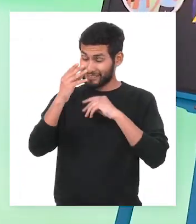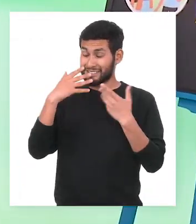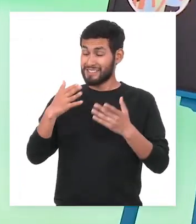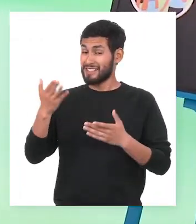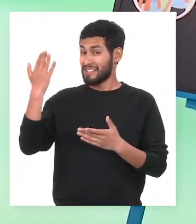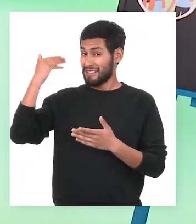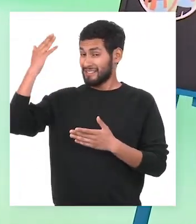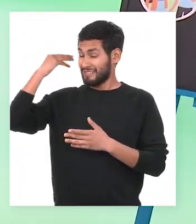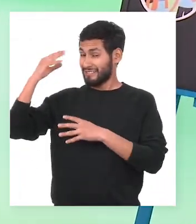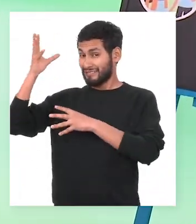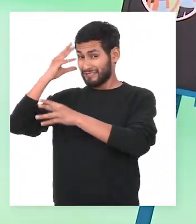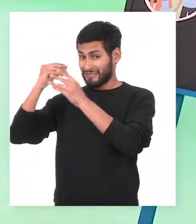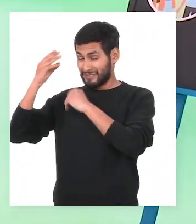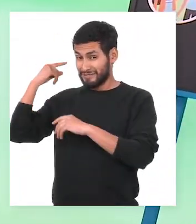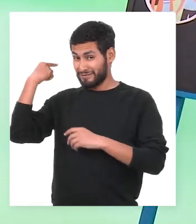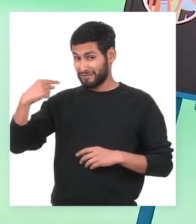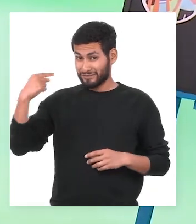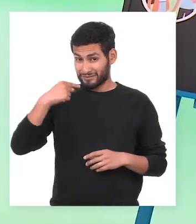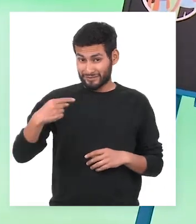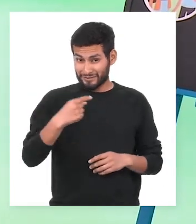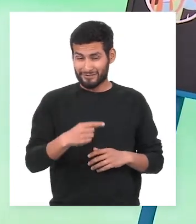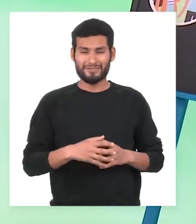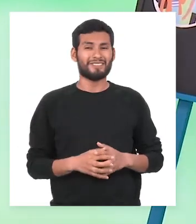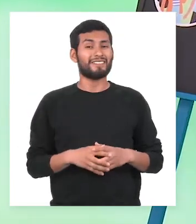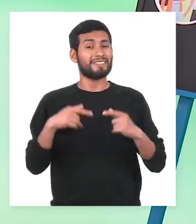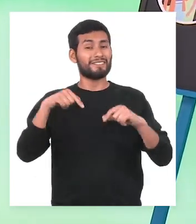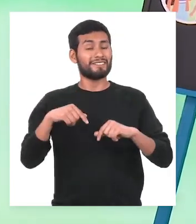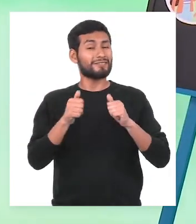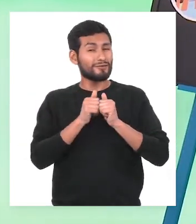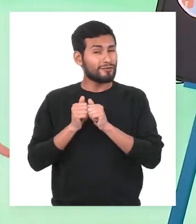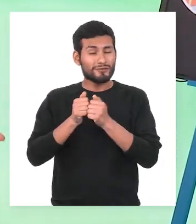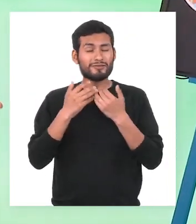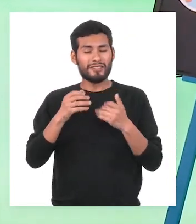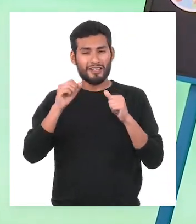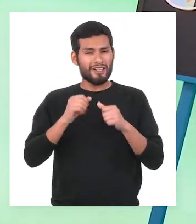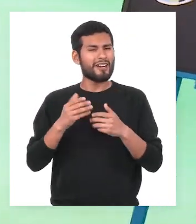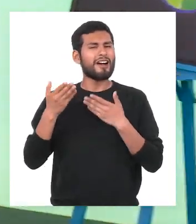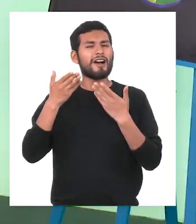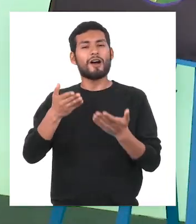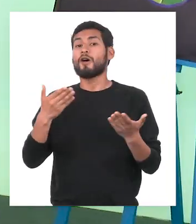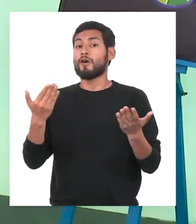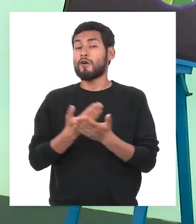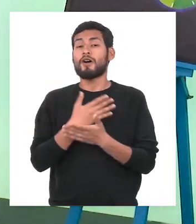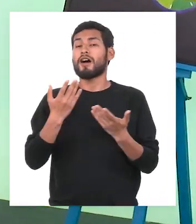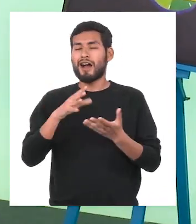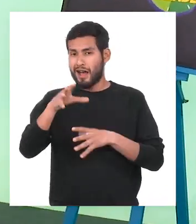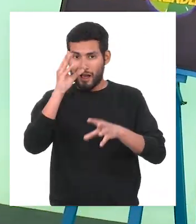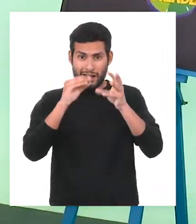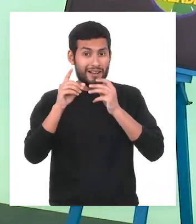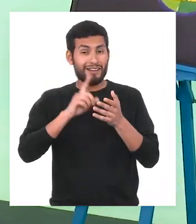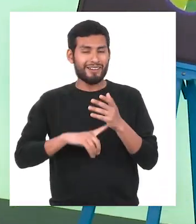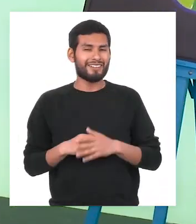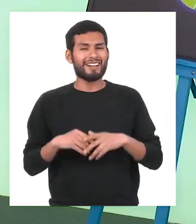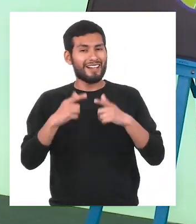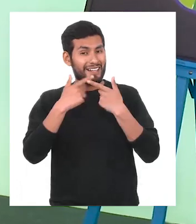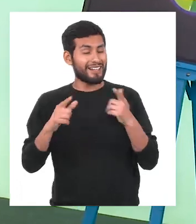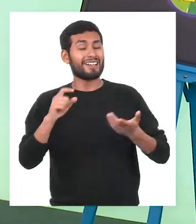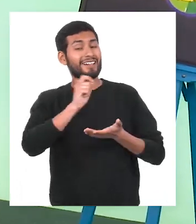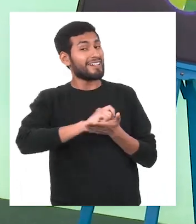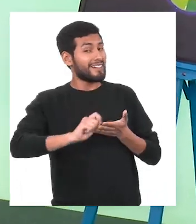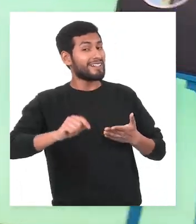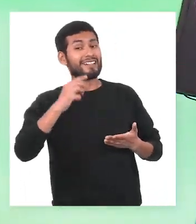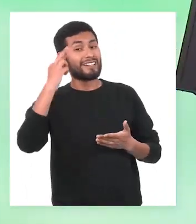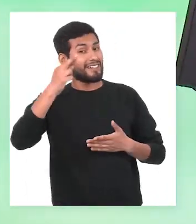lo que hemos venido aprendiendo a lo largo de los últimos programas. Estamos juntos para presentar una nueva sesión de aprendizaje de Lenguaje,